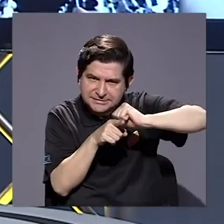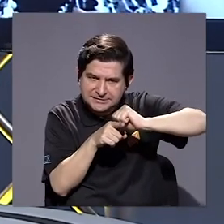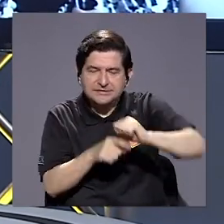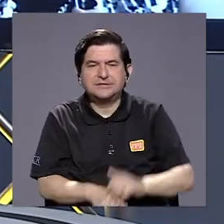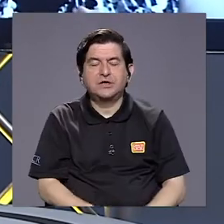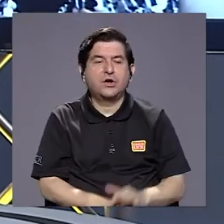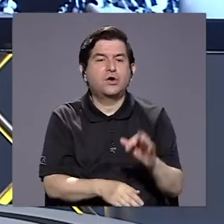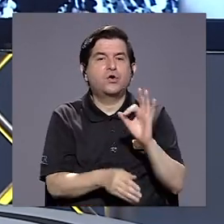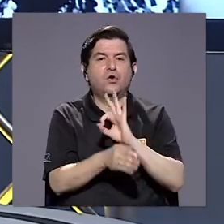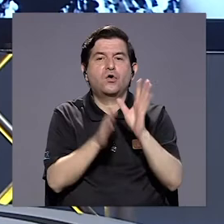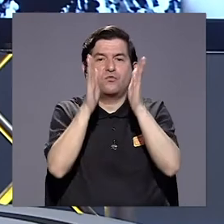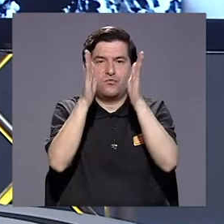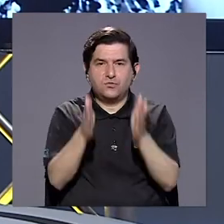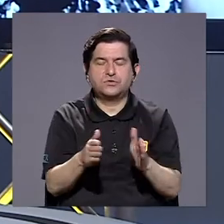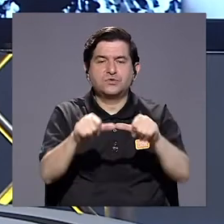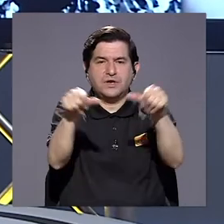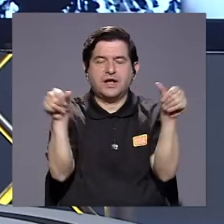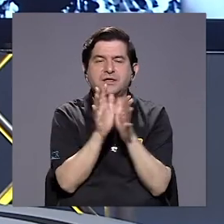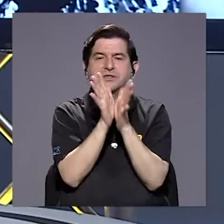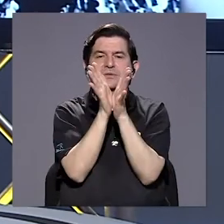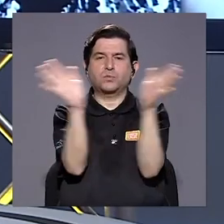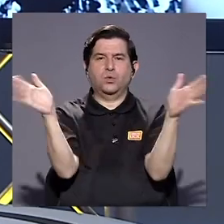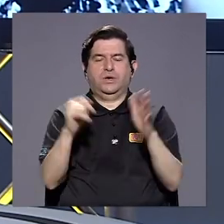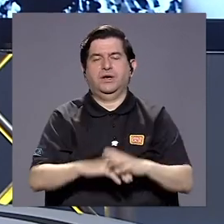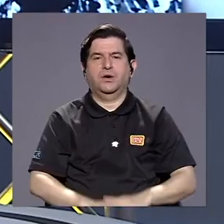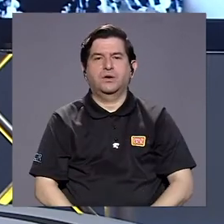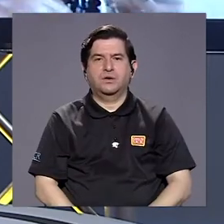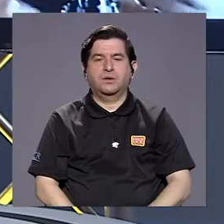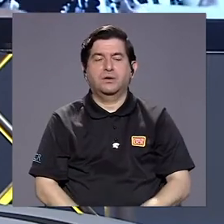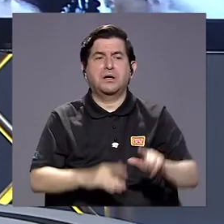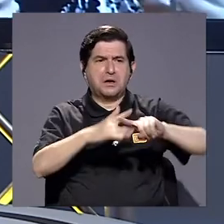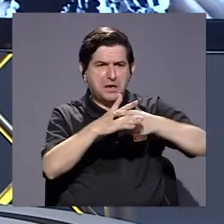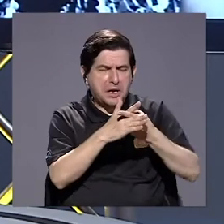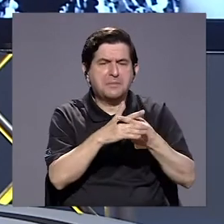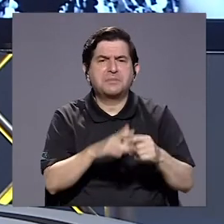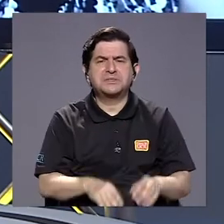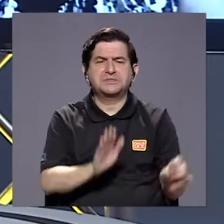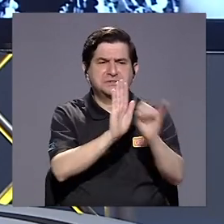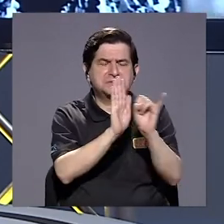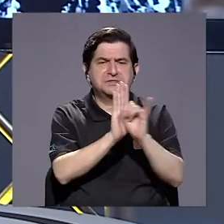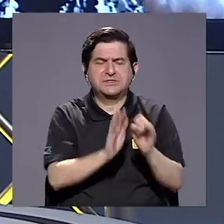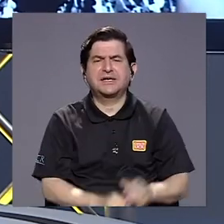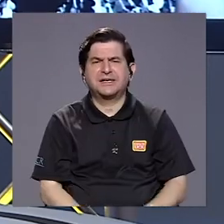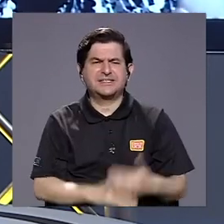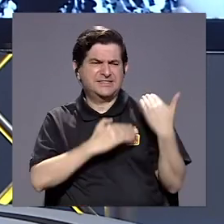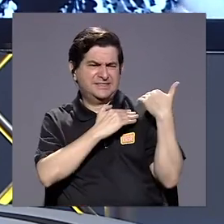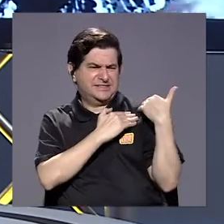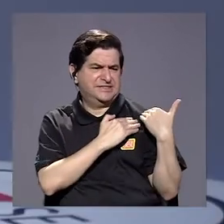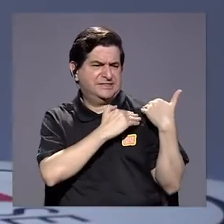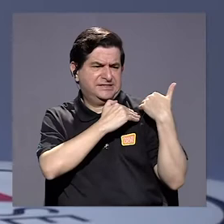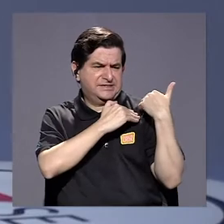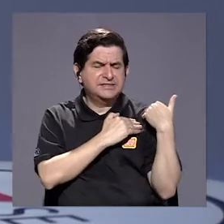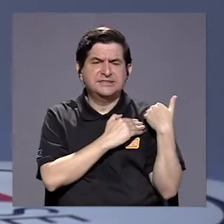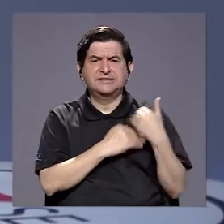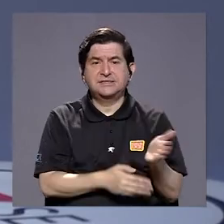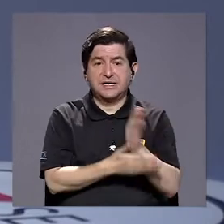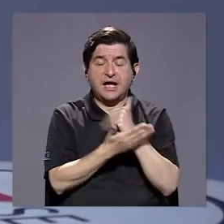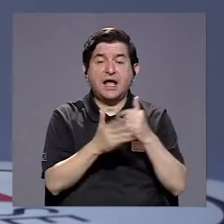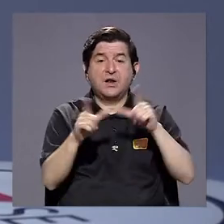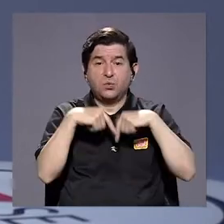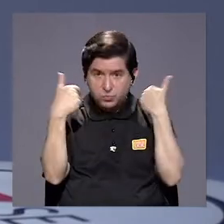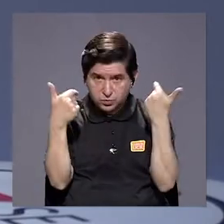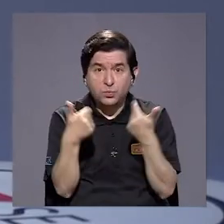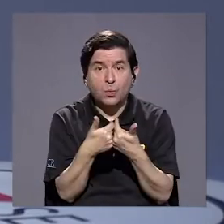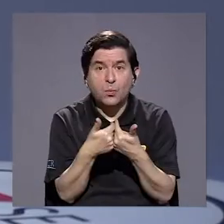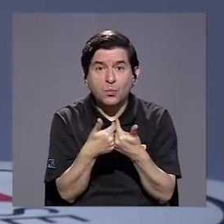del funcionariado del sector público y hemos empezado a identificar resistencias por